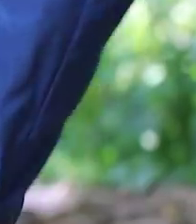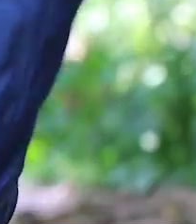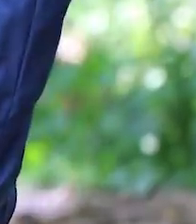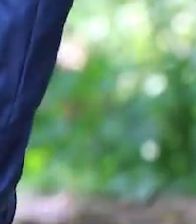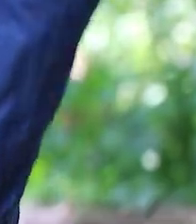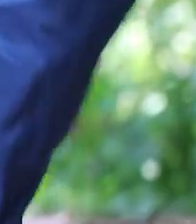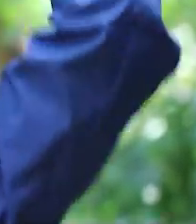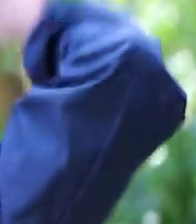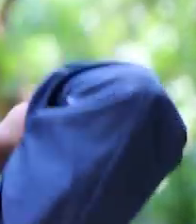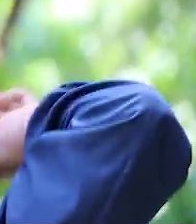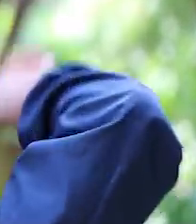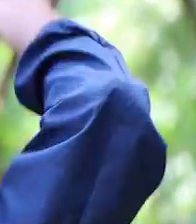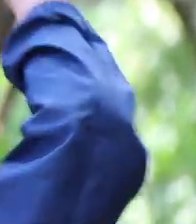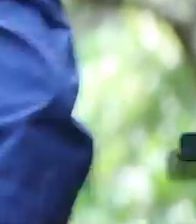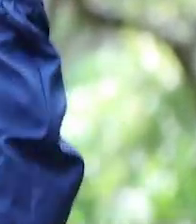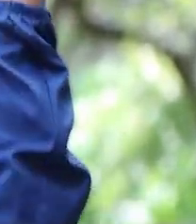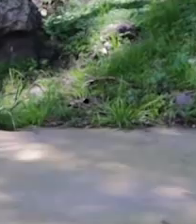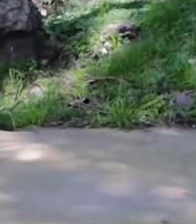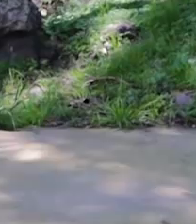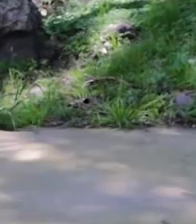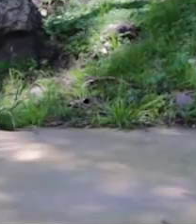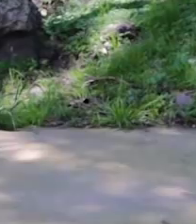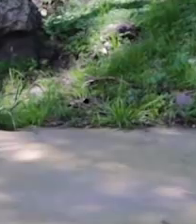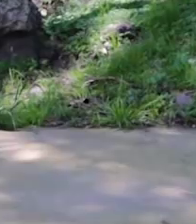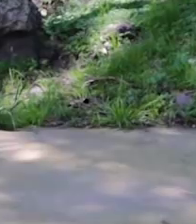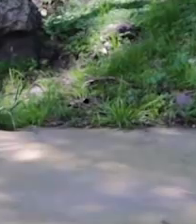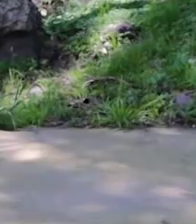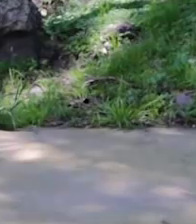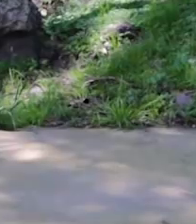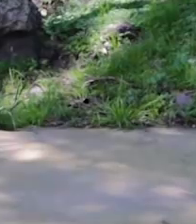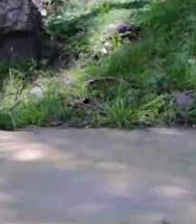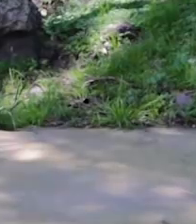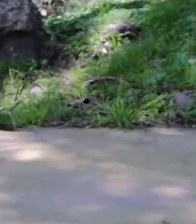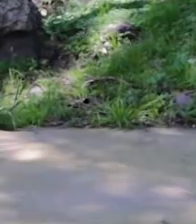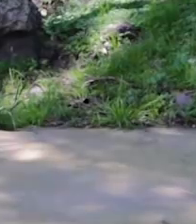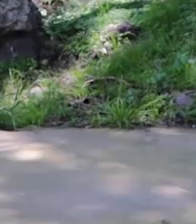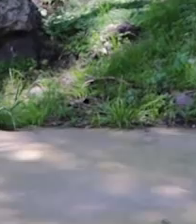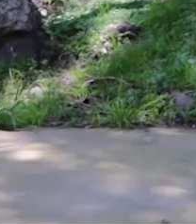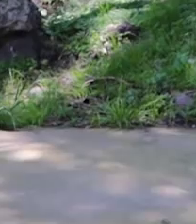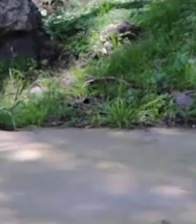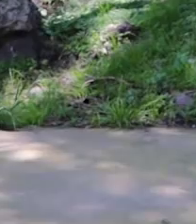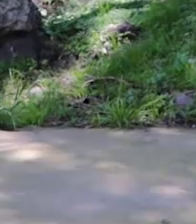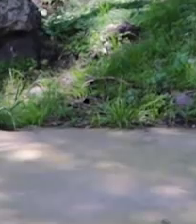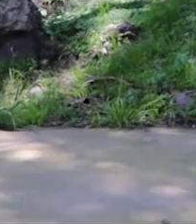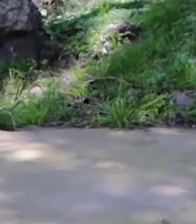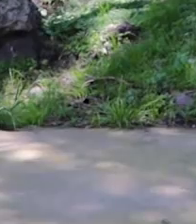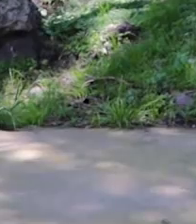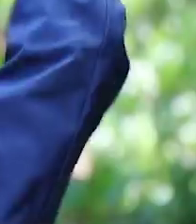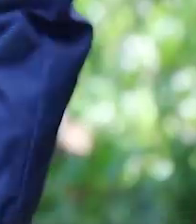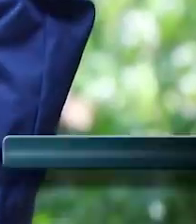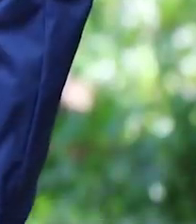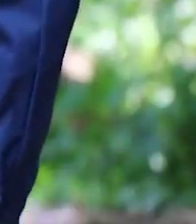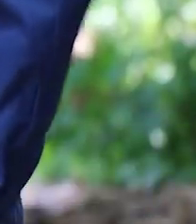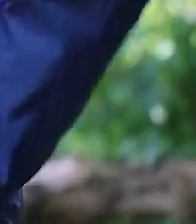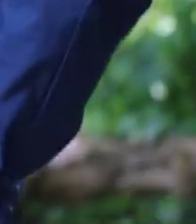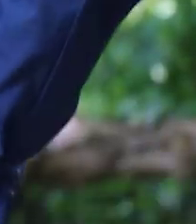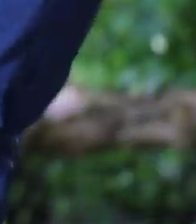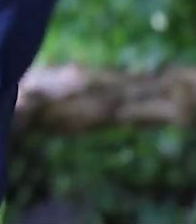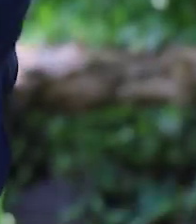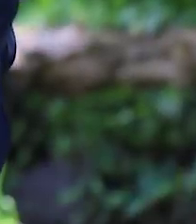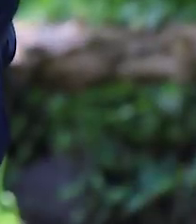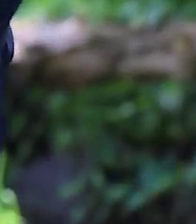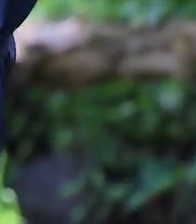Flexión y estendo. Con fuerza. Con fuerza. Bien, Jair. Muy bien. Con fuerza. Uno más. Bien.